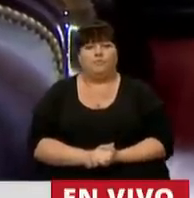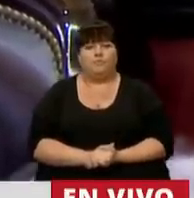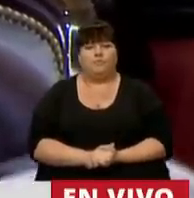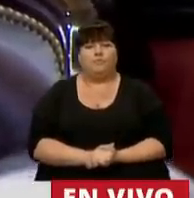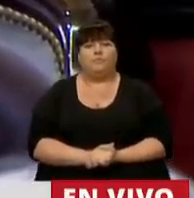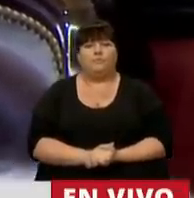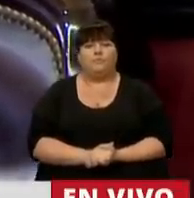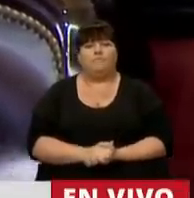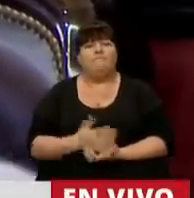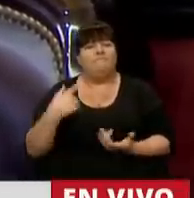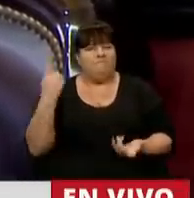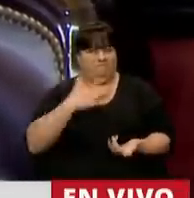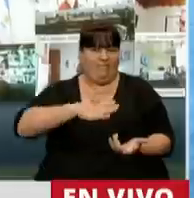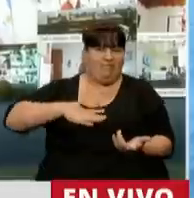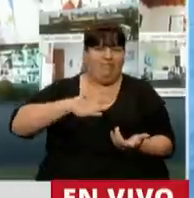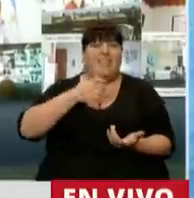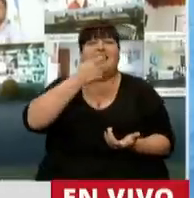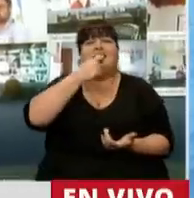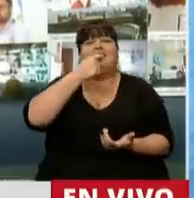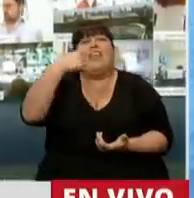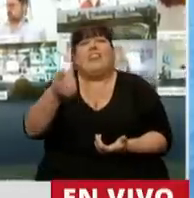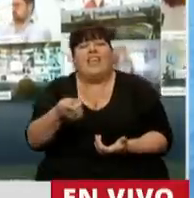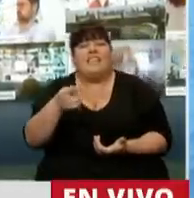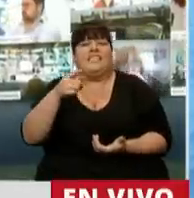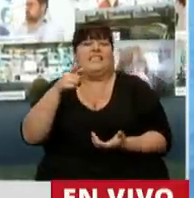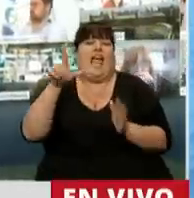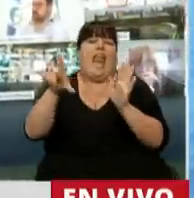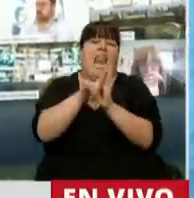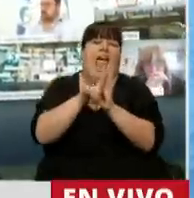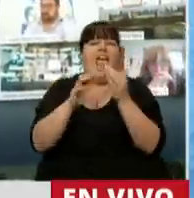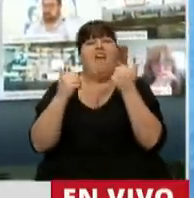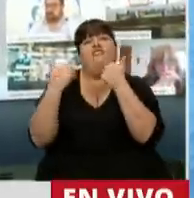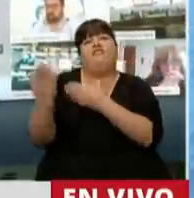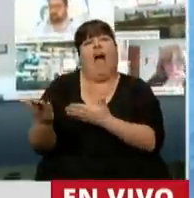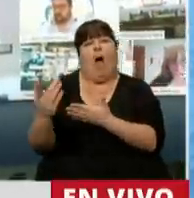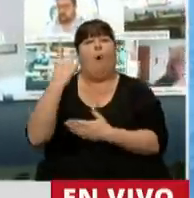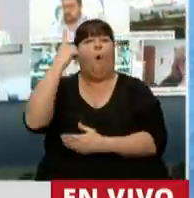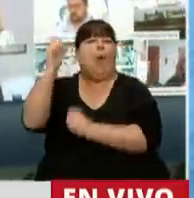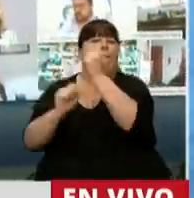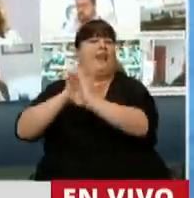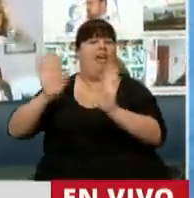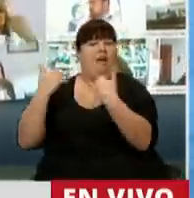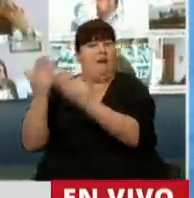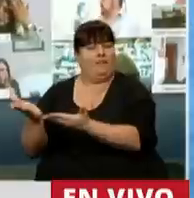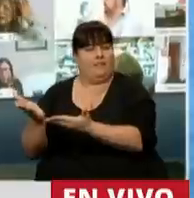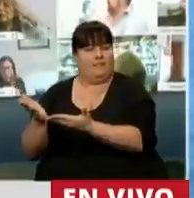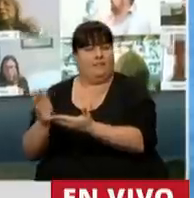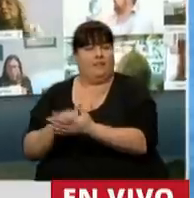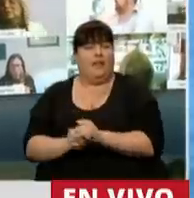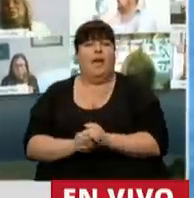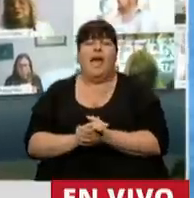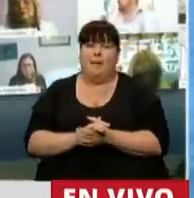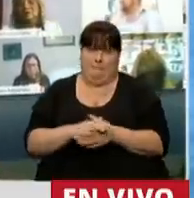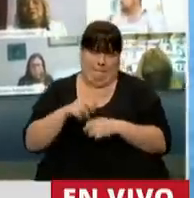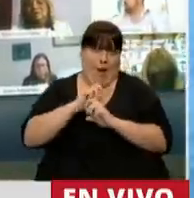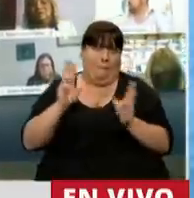inquietante cuando alguien dice que se está legislando a favor de una empresa. Ahora,